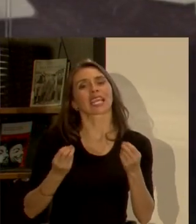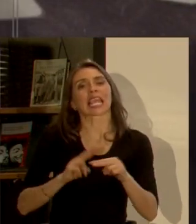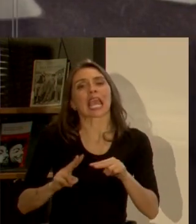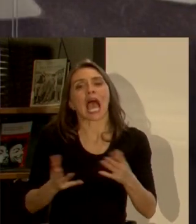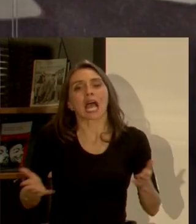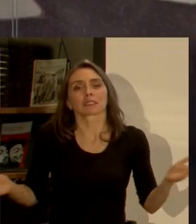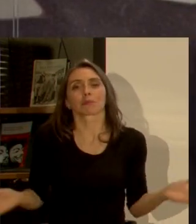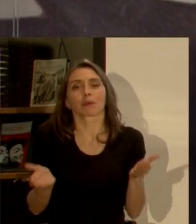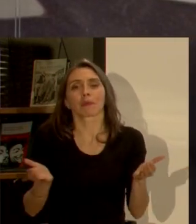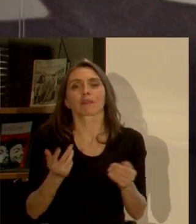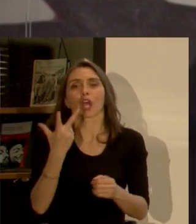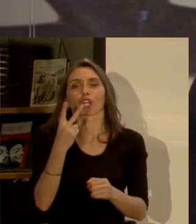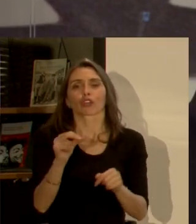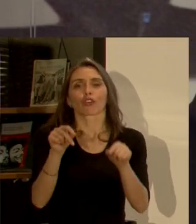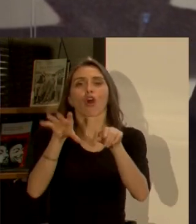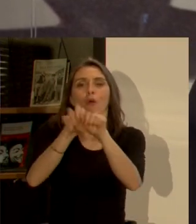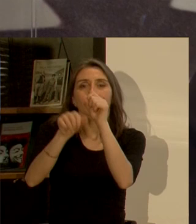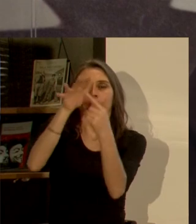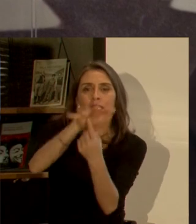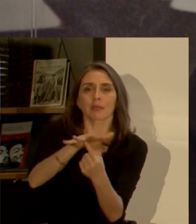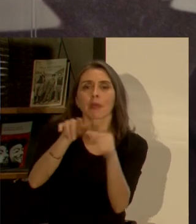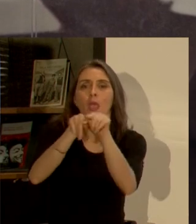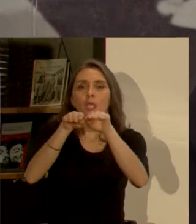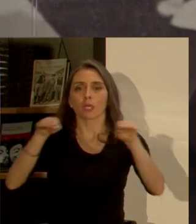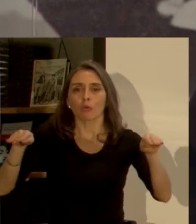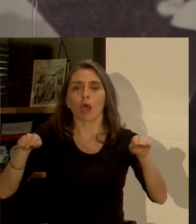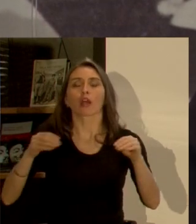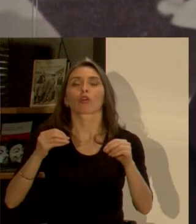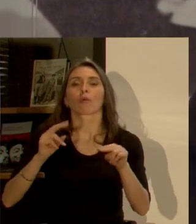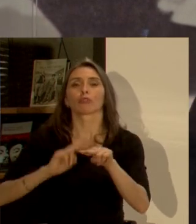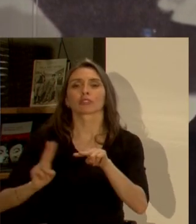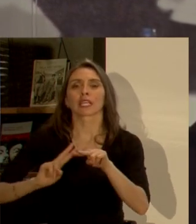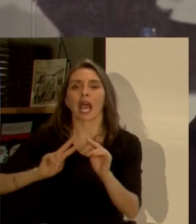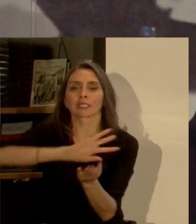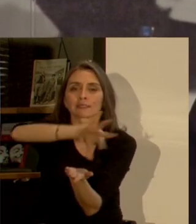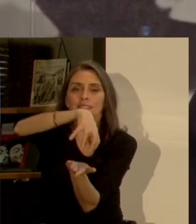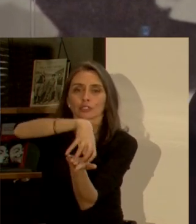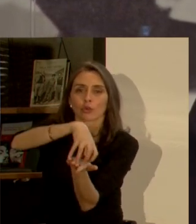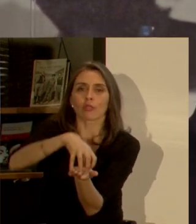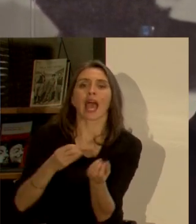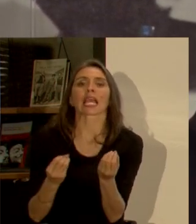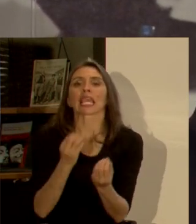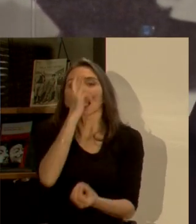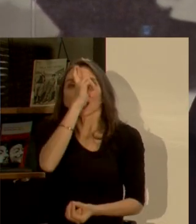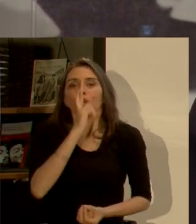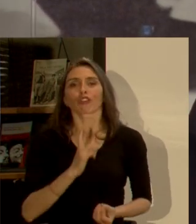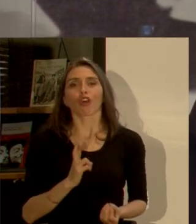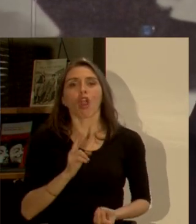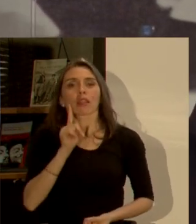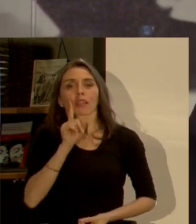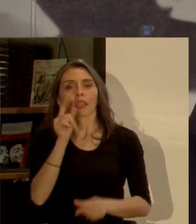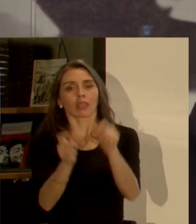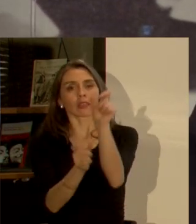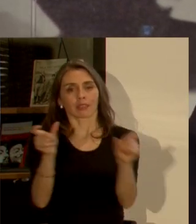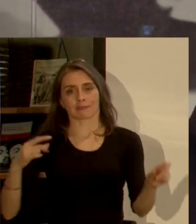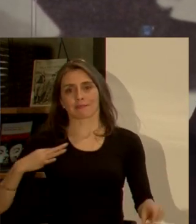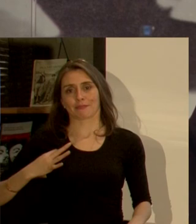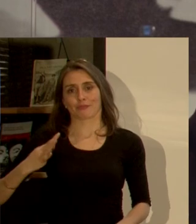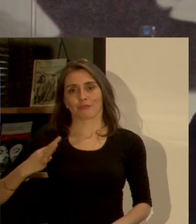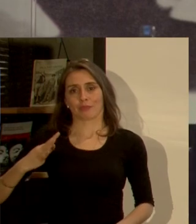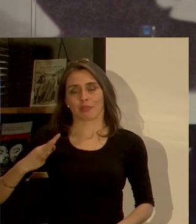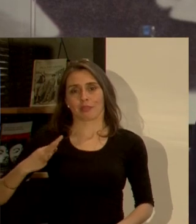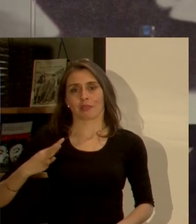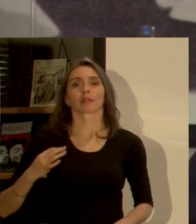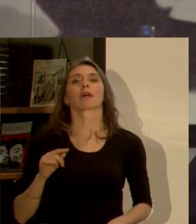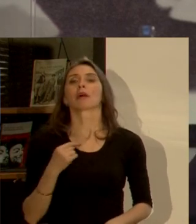y no discriminación igualdad y participación en los procesos de urbanización en otras palabras ¿qué rol le cabe a la ciudadanía en este punto?